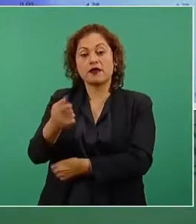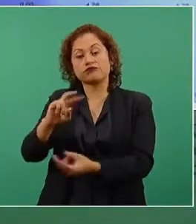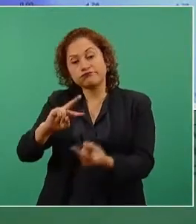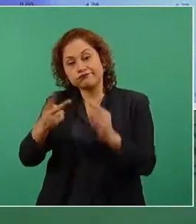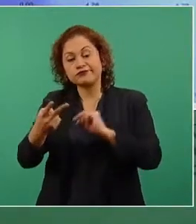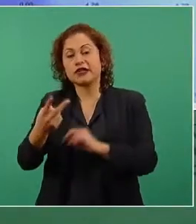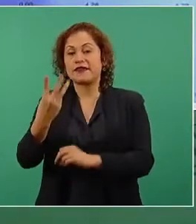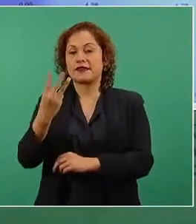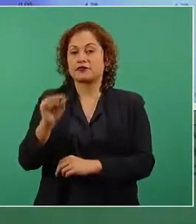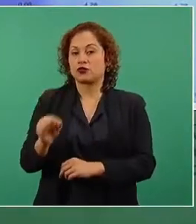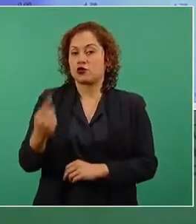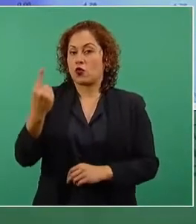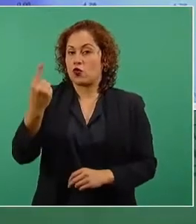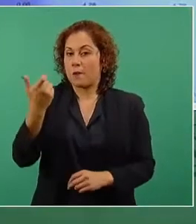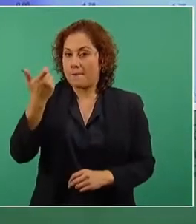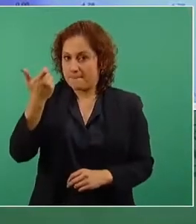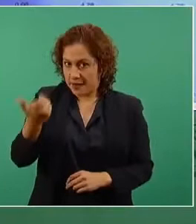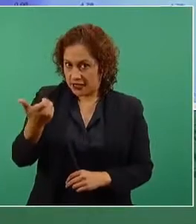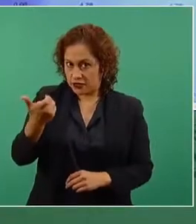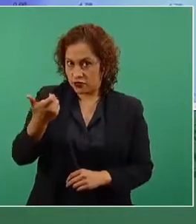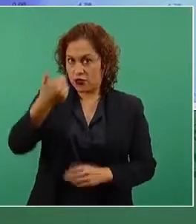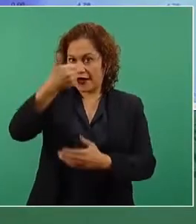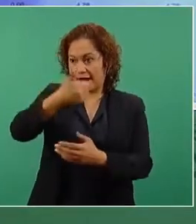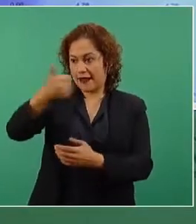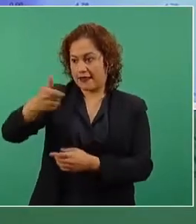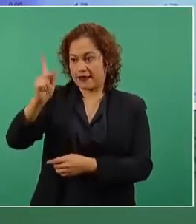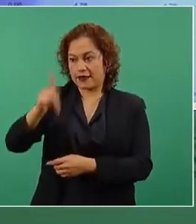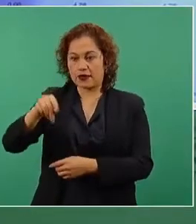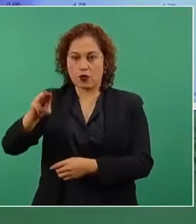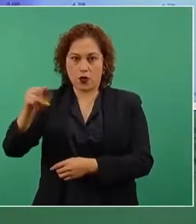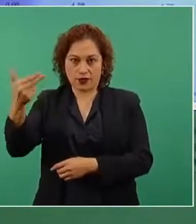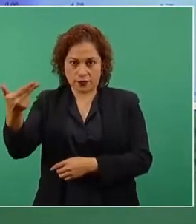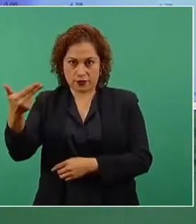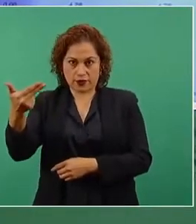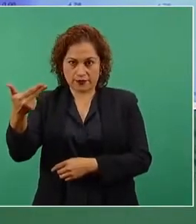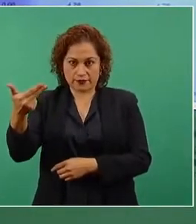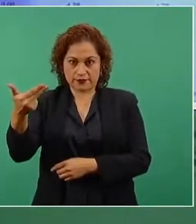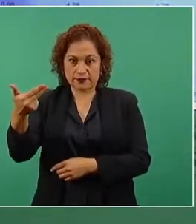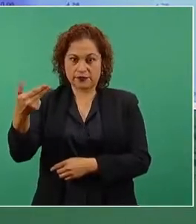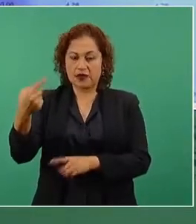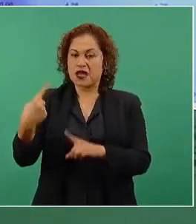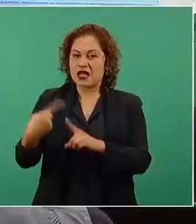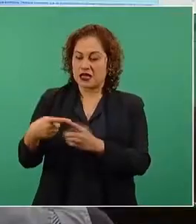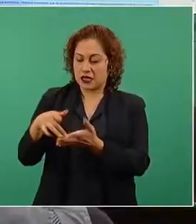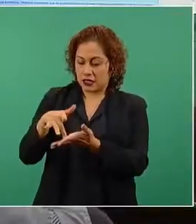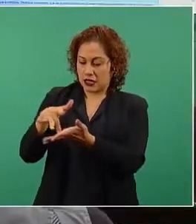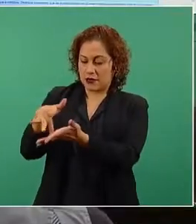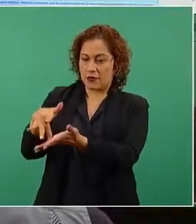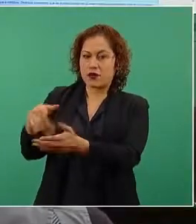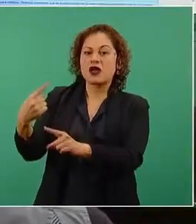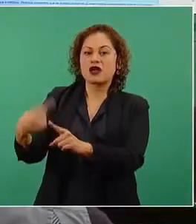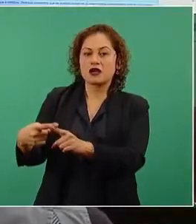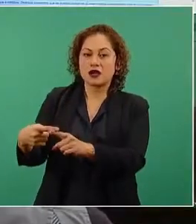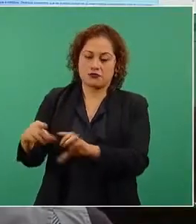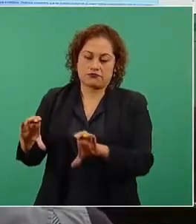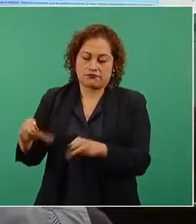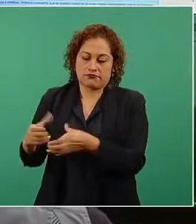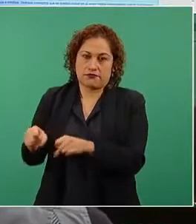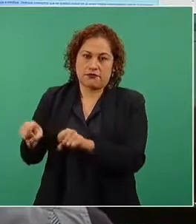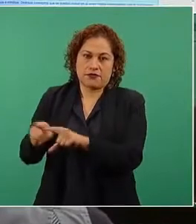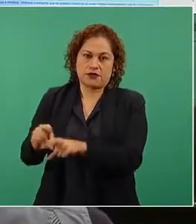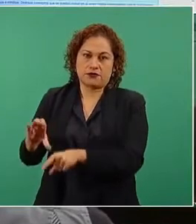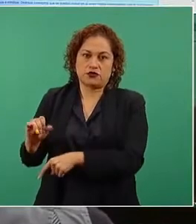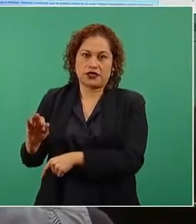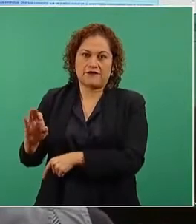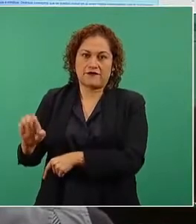.1 pesos, o 3 pesos con 10 centavos. ¿Quién de ese subsidio? Pues la Comisión Federal de Electricidad con sus